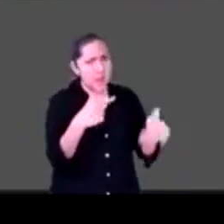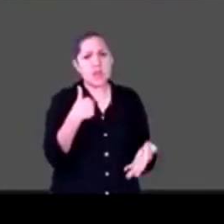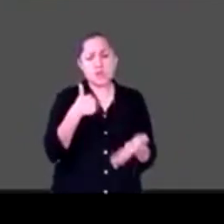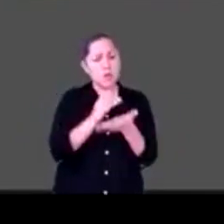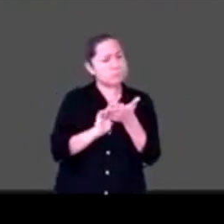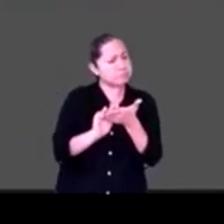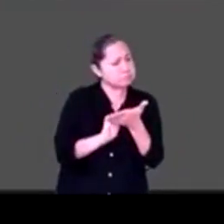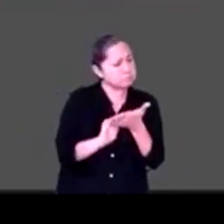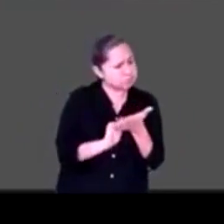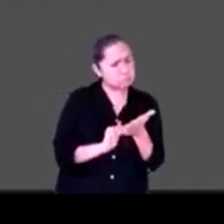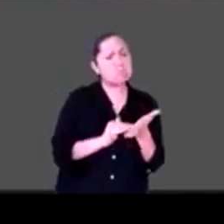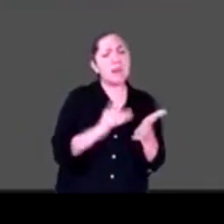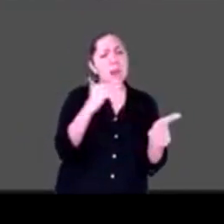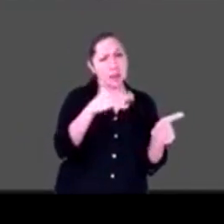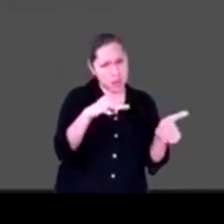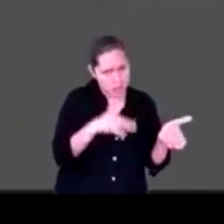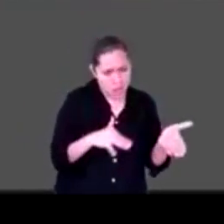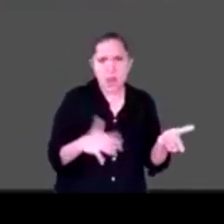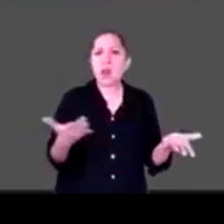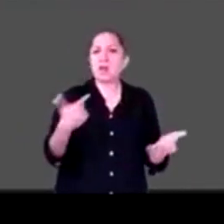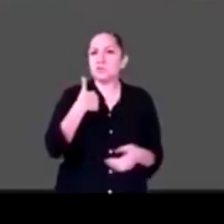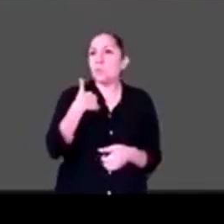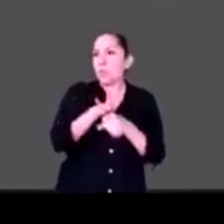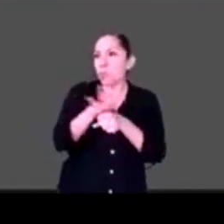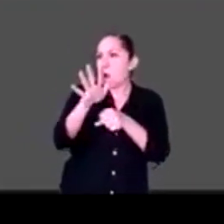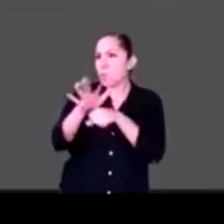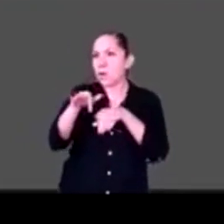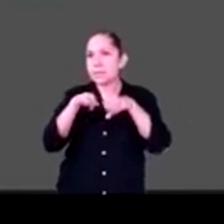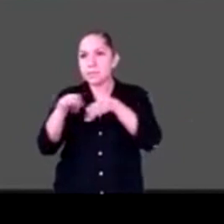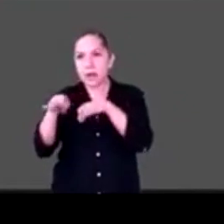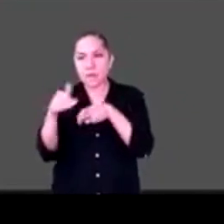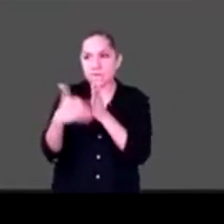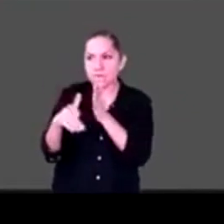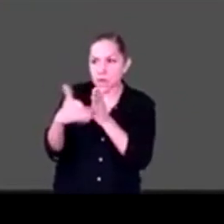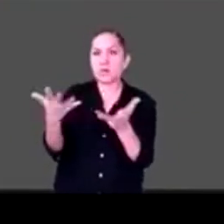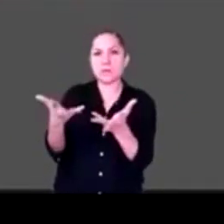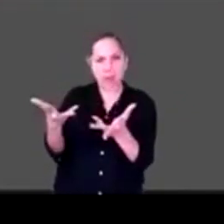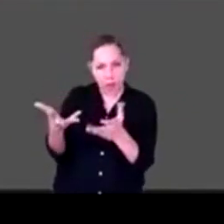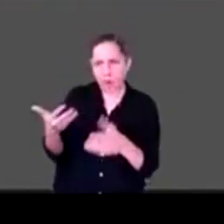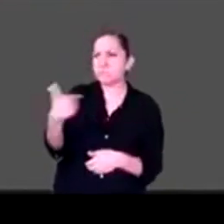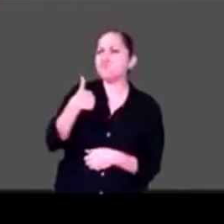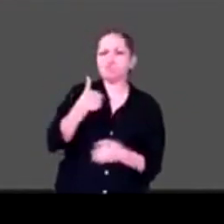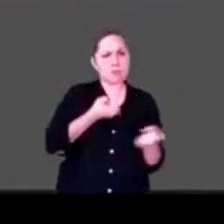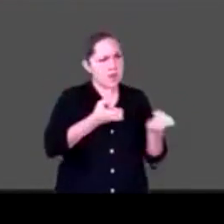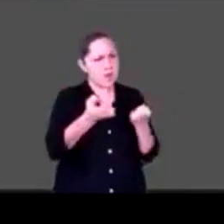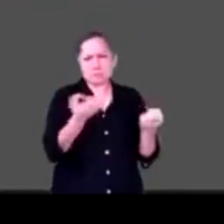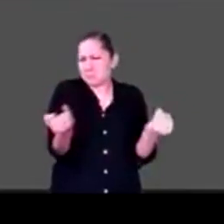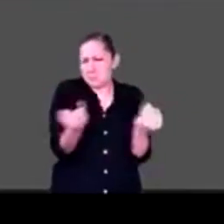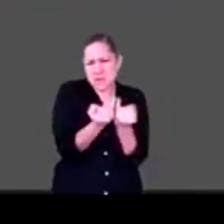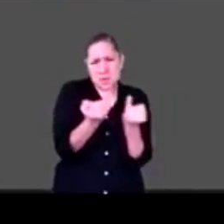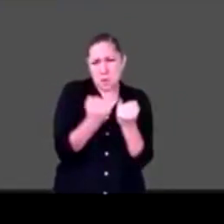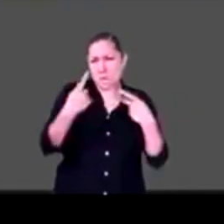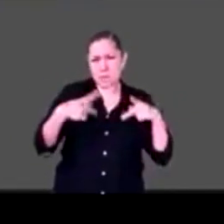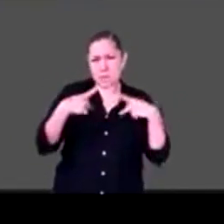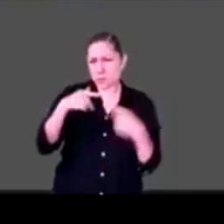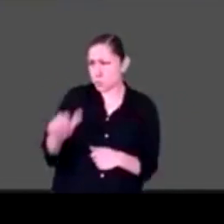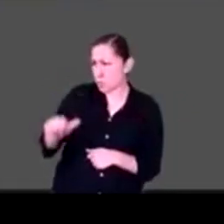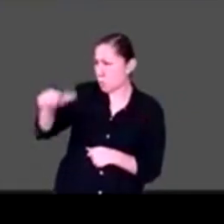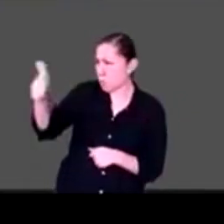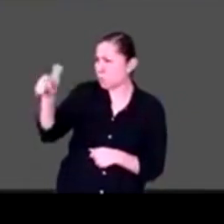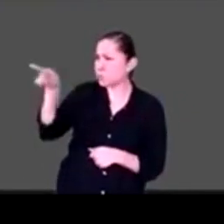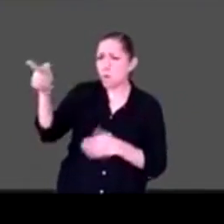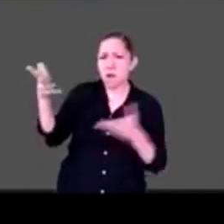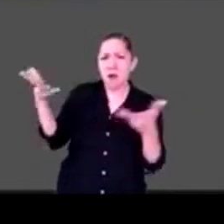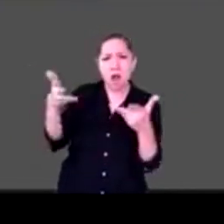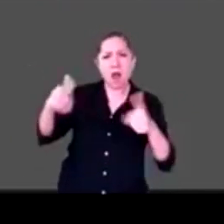trabajos, que tengo pendientes, hago ejercicio, o sea, hago lo que cualquier persona ordinaria hace,